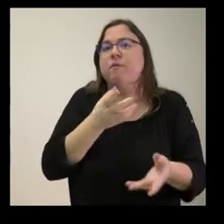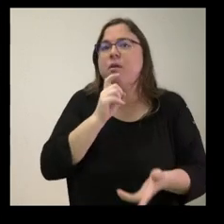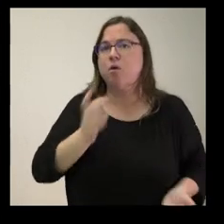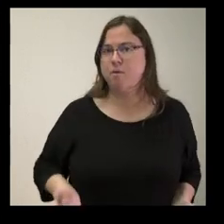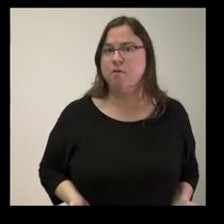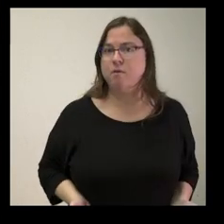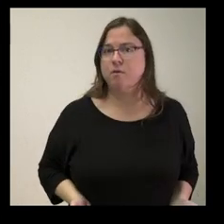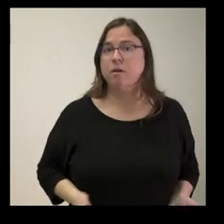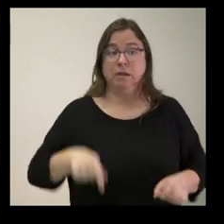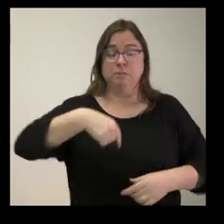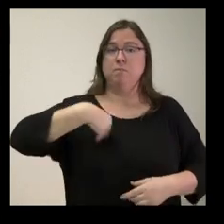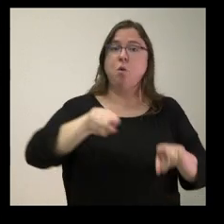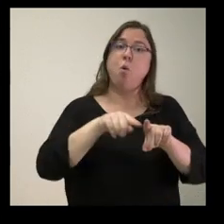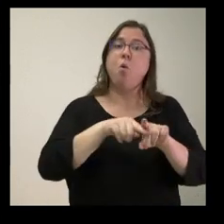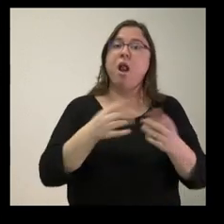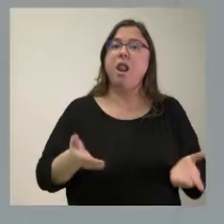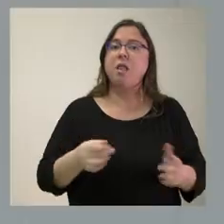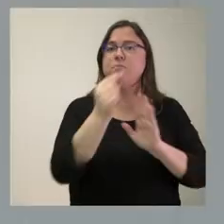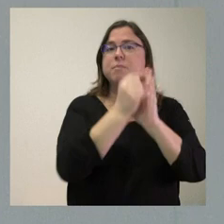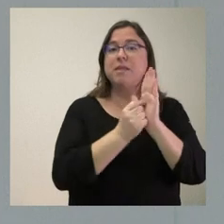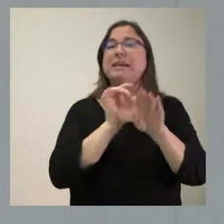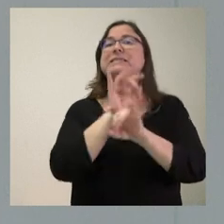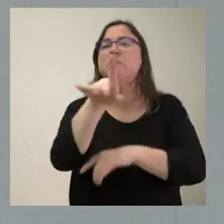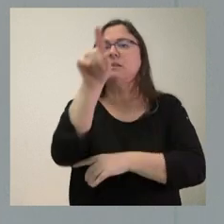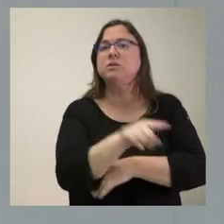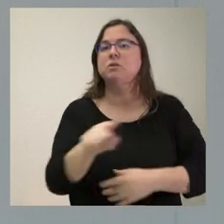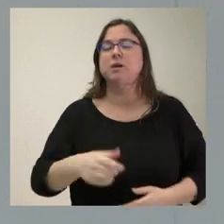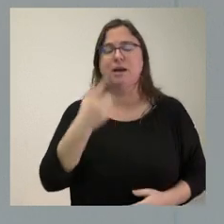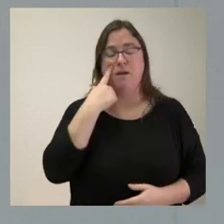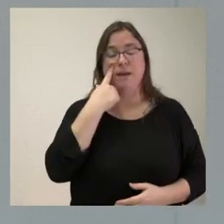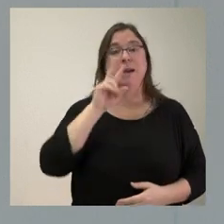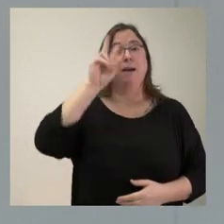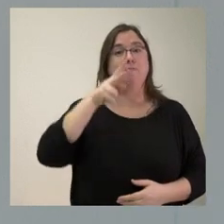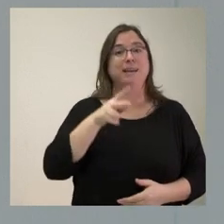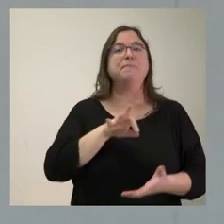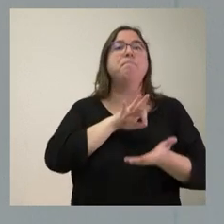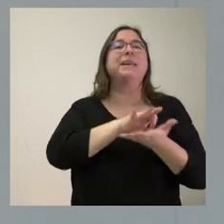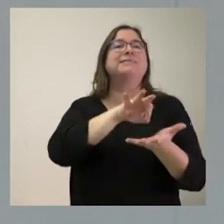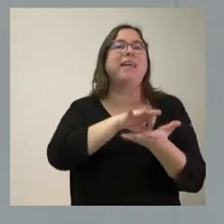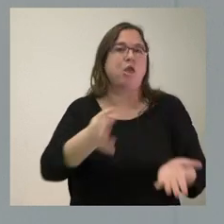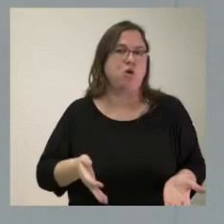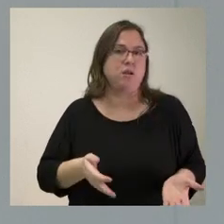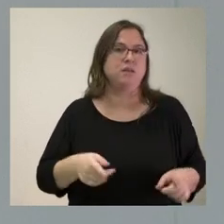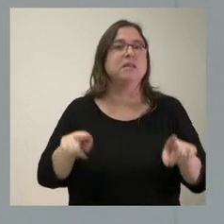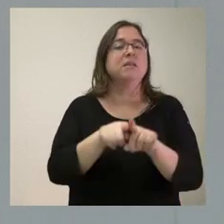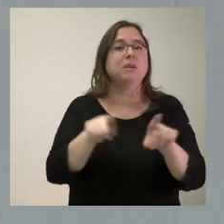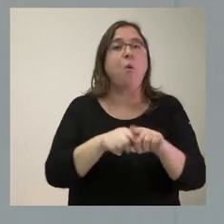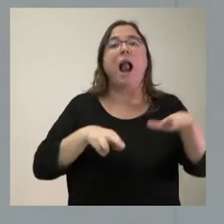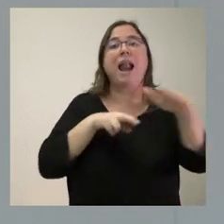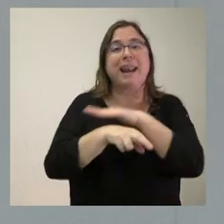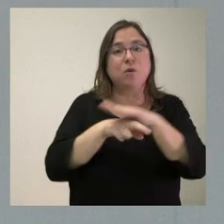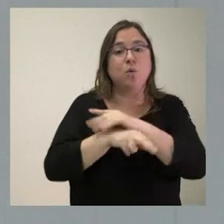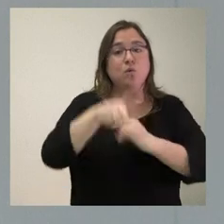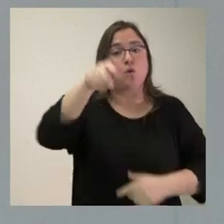estas tres nuevas medidas? A ver, son prestaciones, recursos que los sanitarios tienen a su